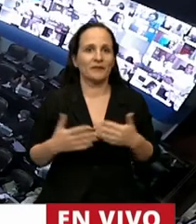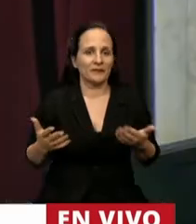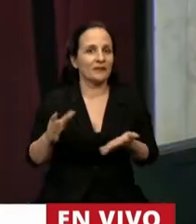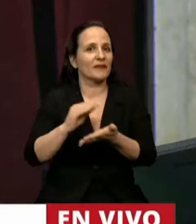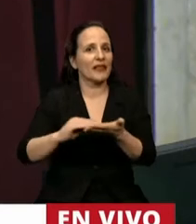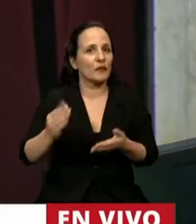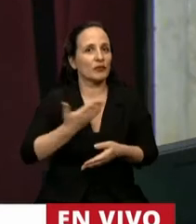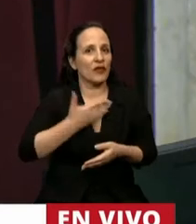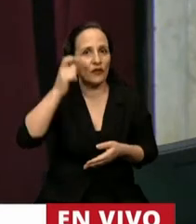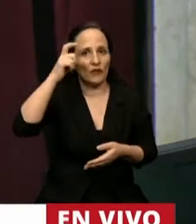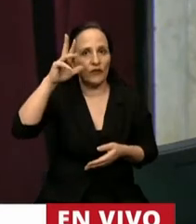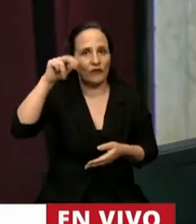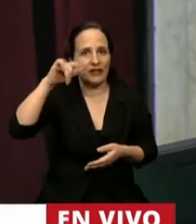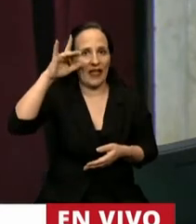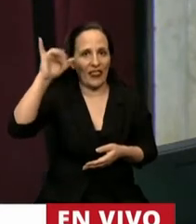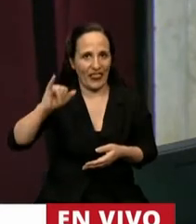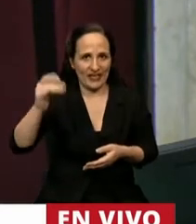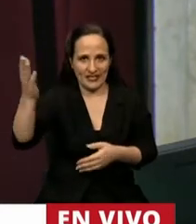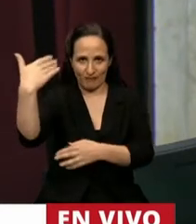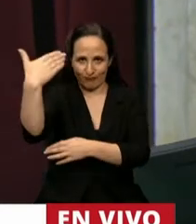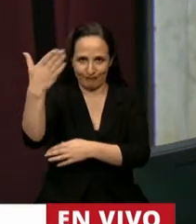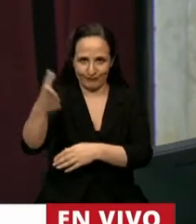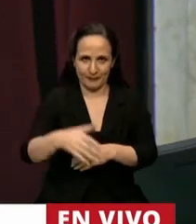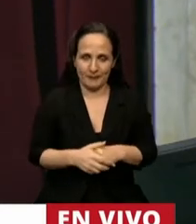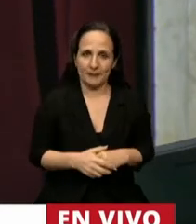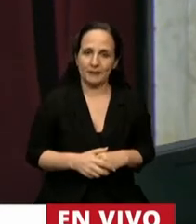Diputado Fernández, en uso de la palabra.